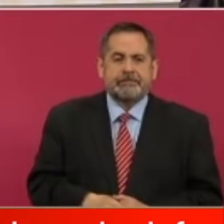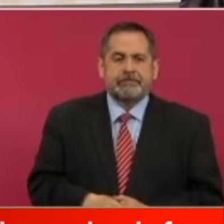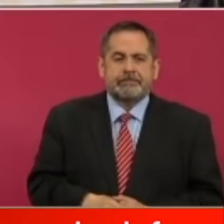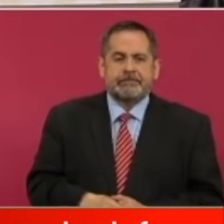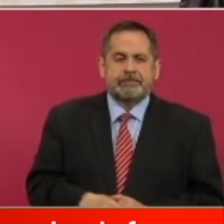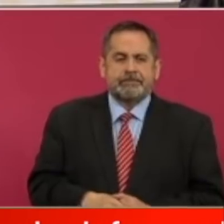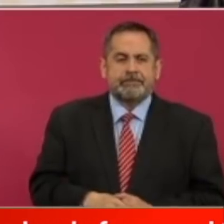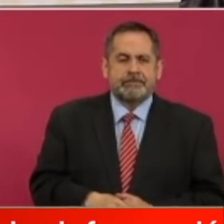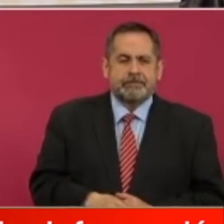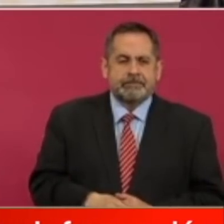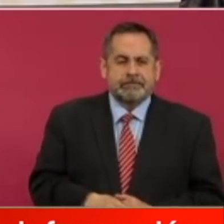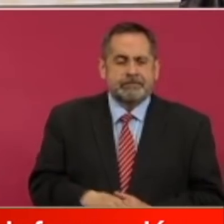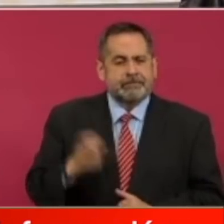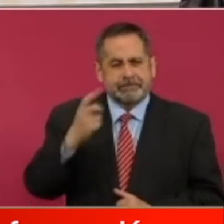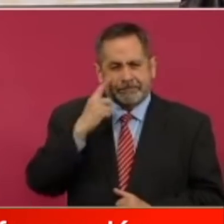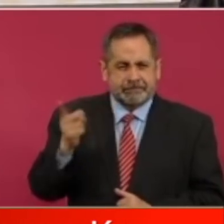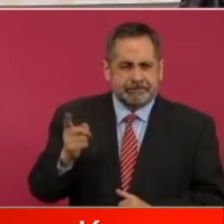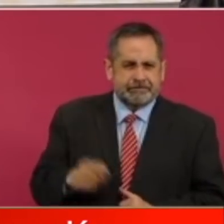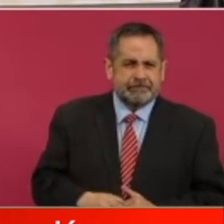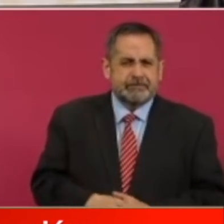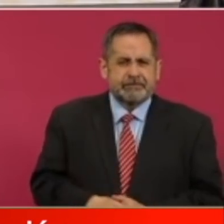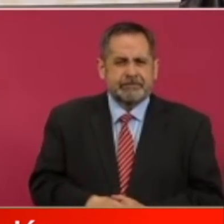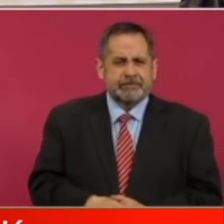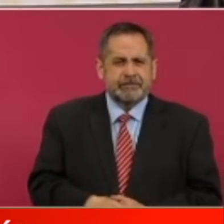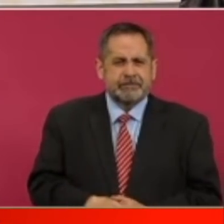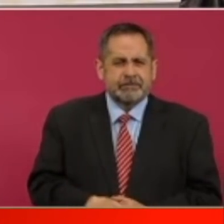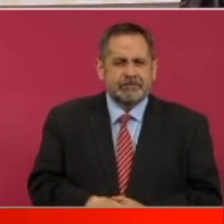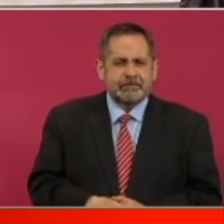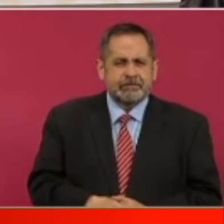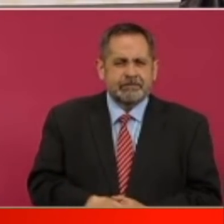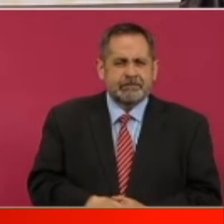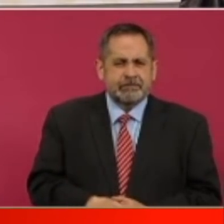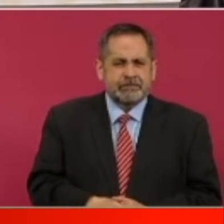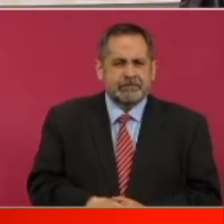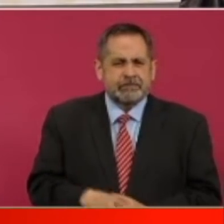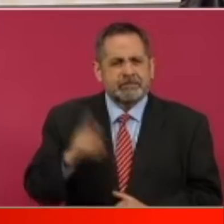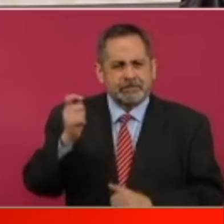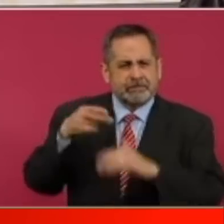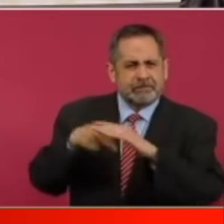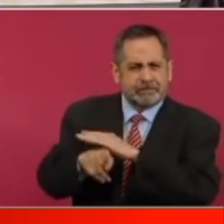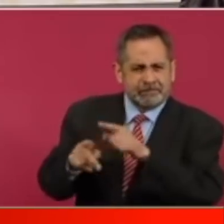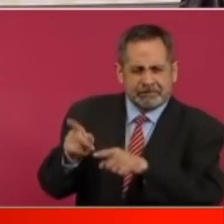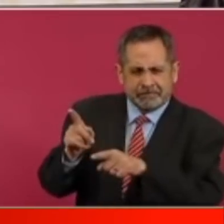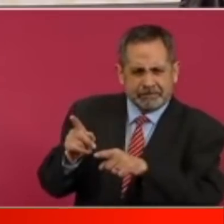bueno este es pero no está bien esto es el metro